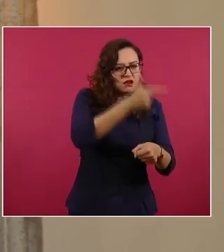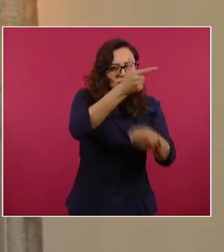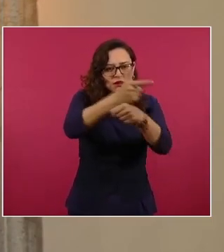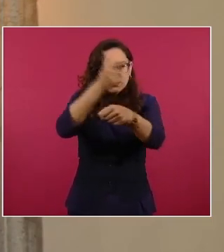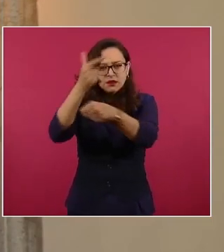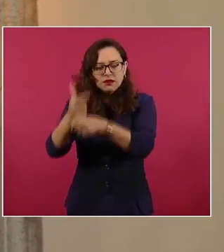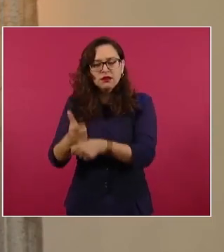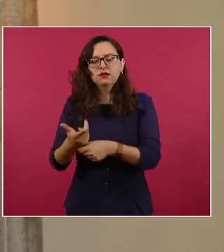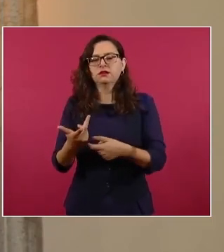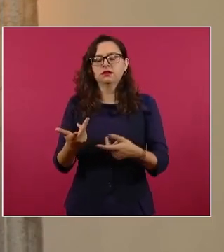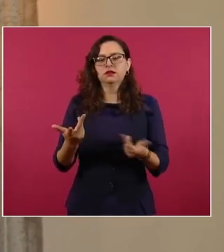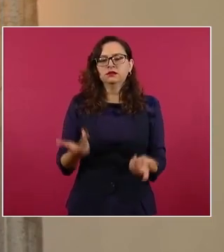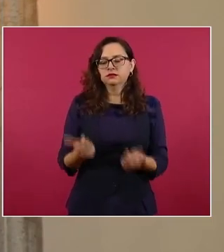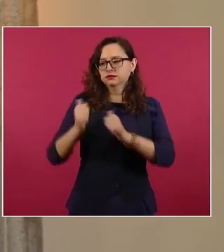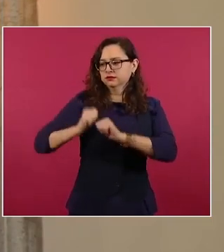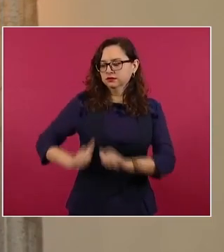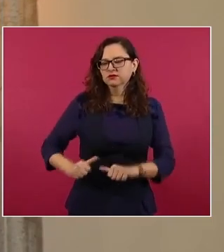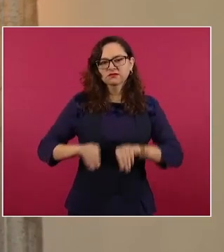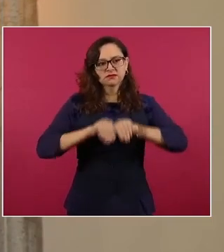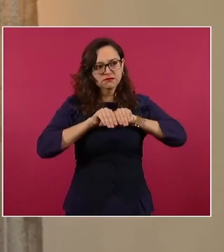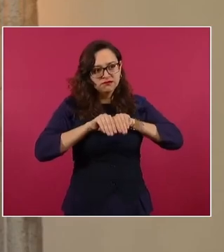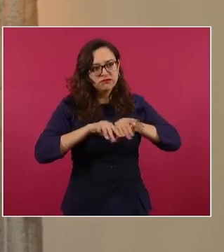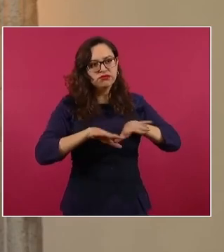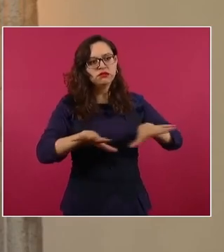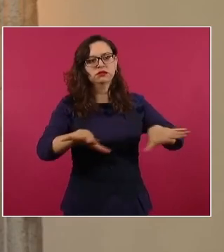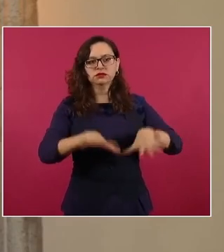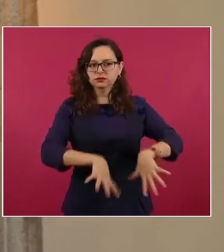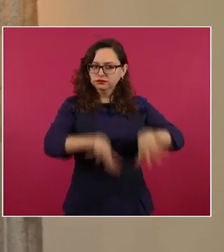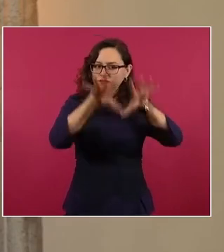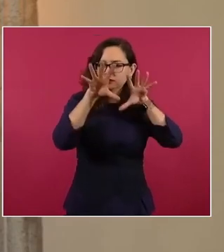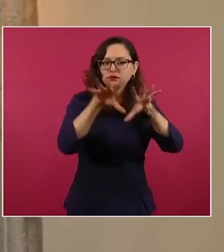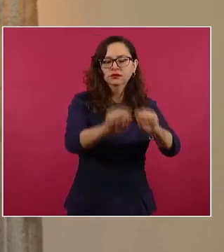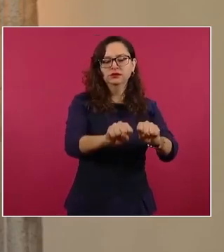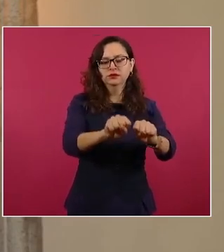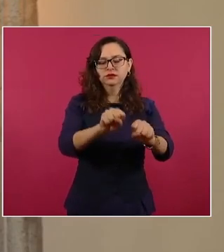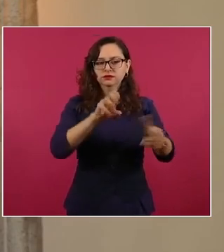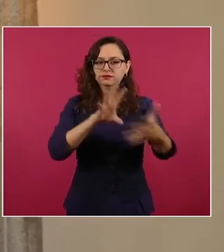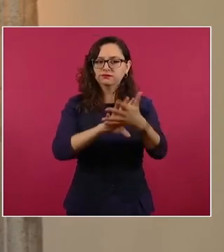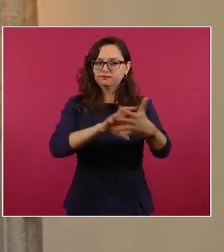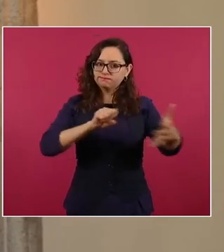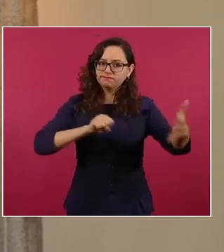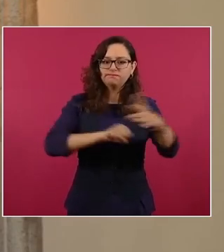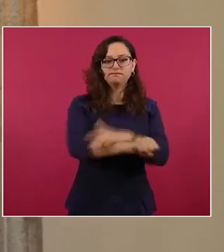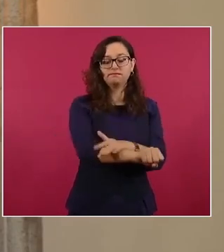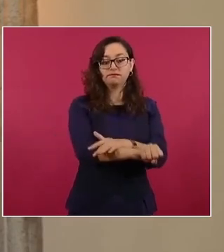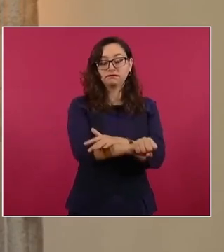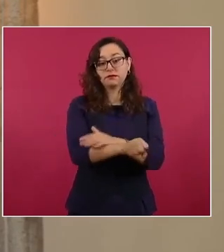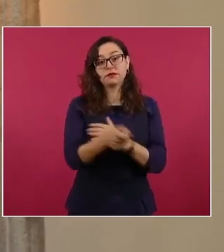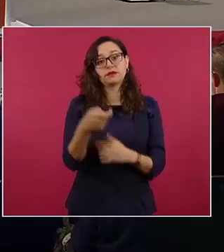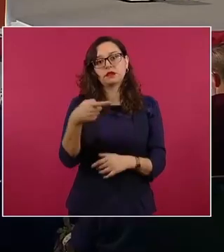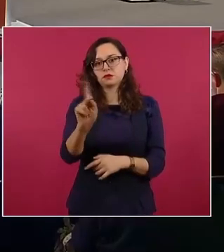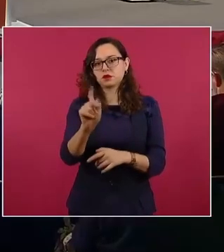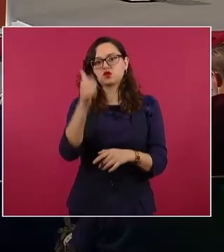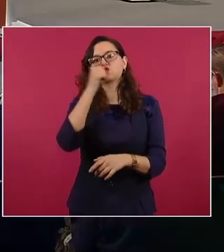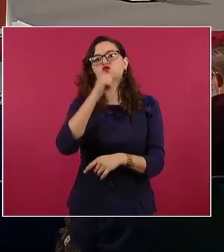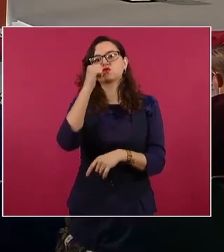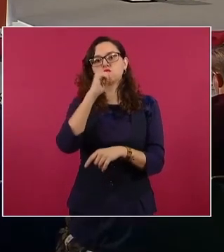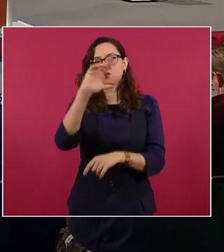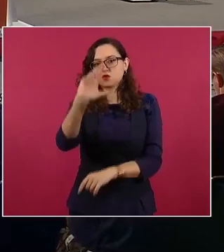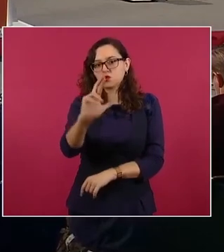apego a protocolos de derechos humanos y uso de la fuerza, y que es importante para